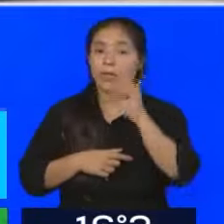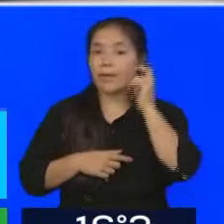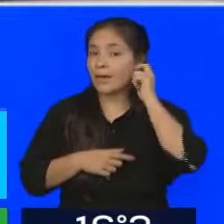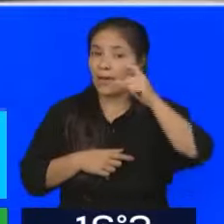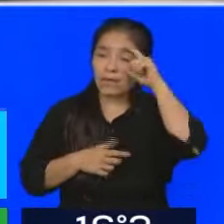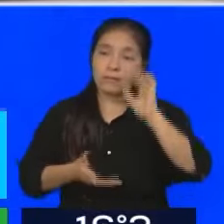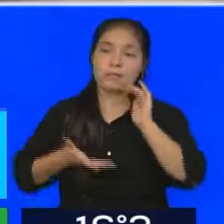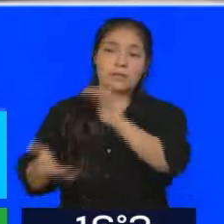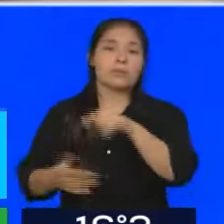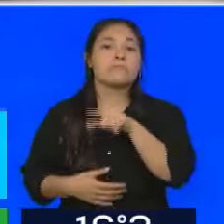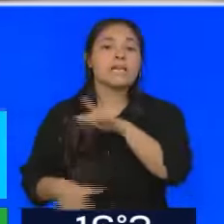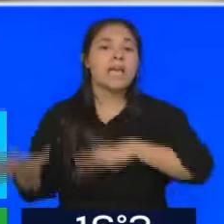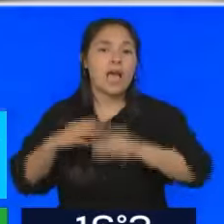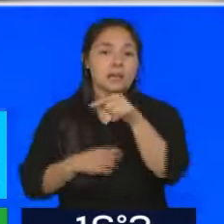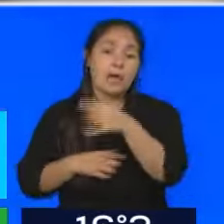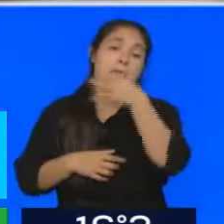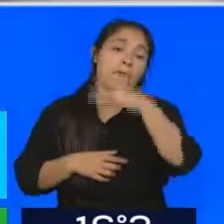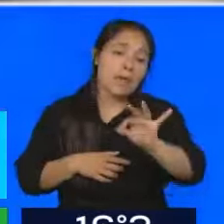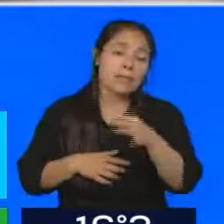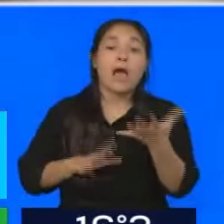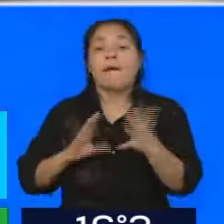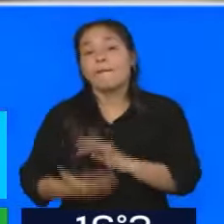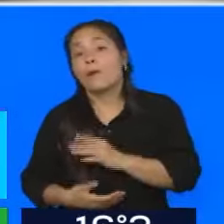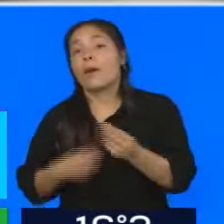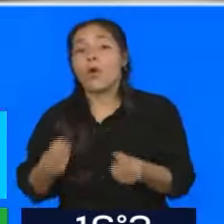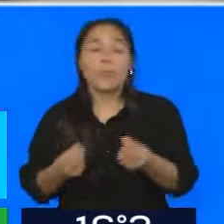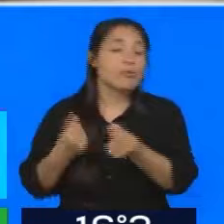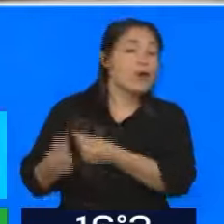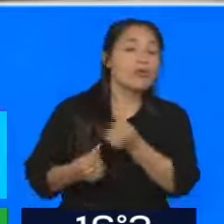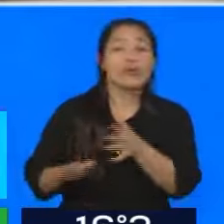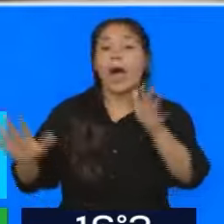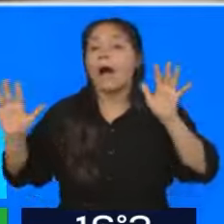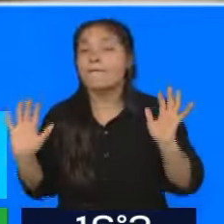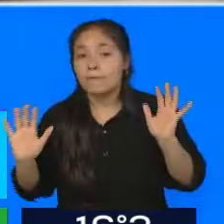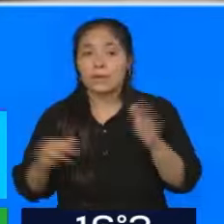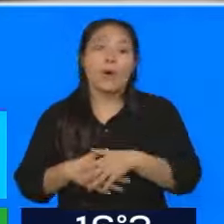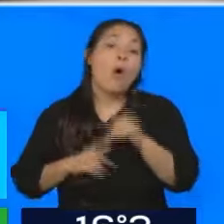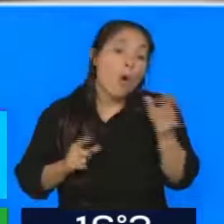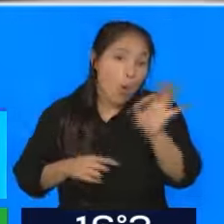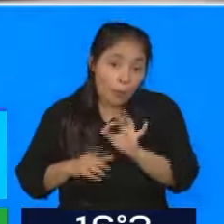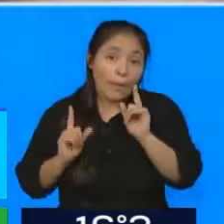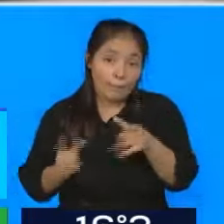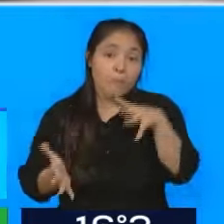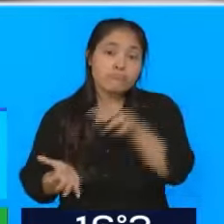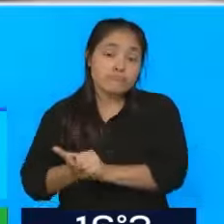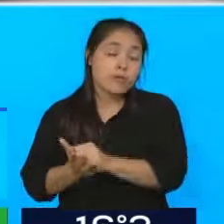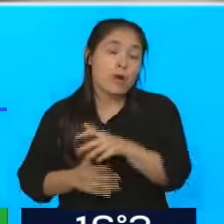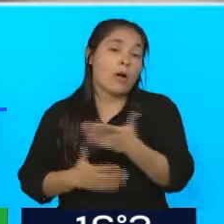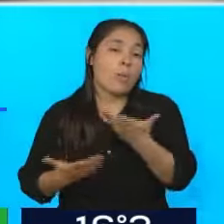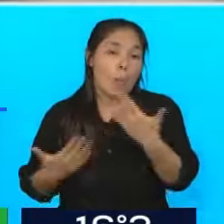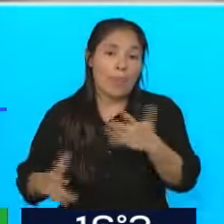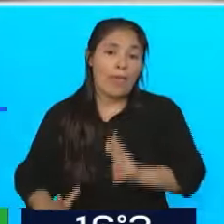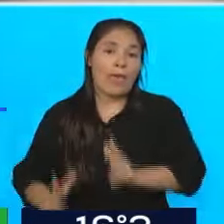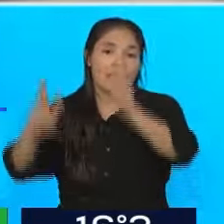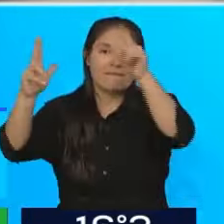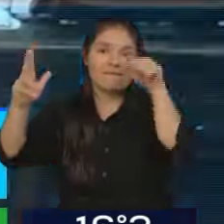dirección general de escuela? Bueno, la venderá, verá cómo la negocia o tal vez la utilice. Si entiende que ese edificio